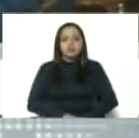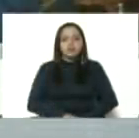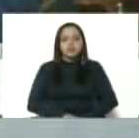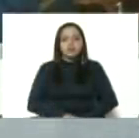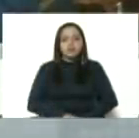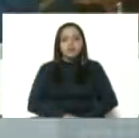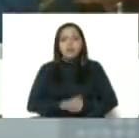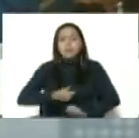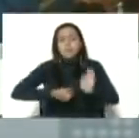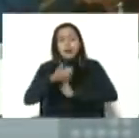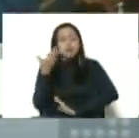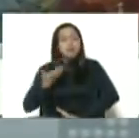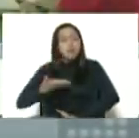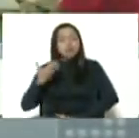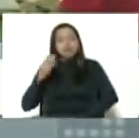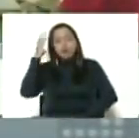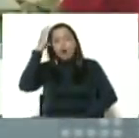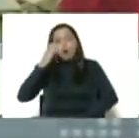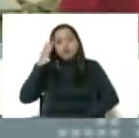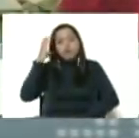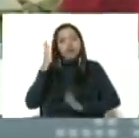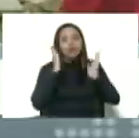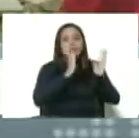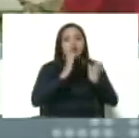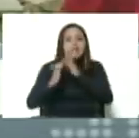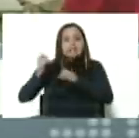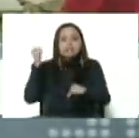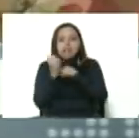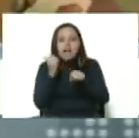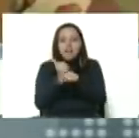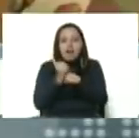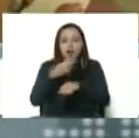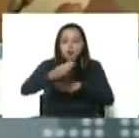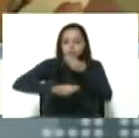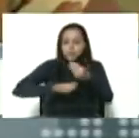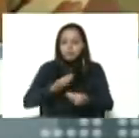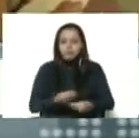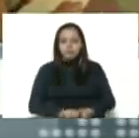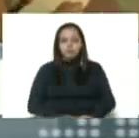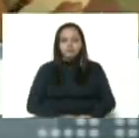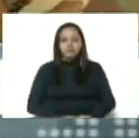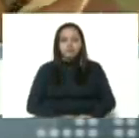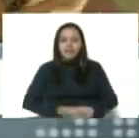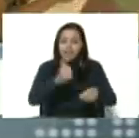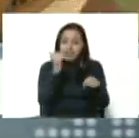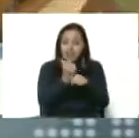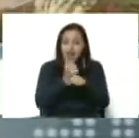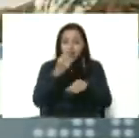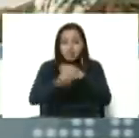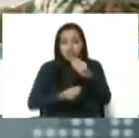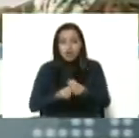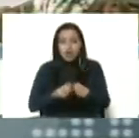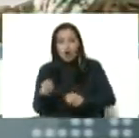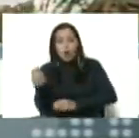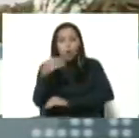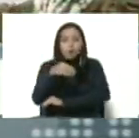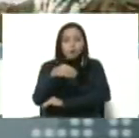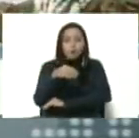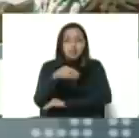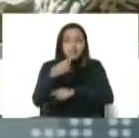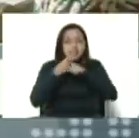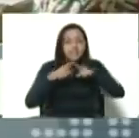prive sea la conciencia, la organización, el trabajo productivo, el trabajo productivo. Otra Venezuela,